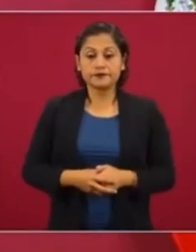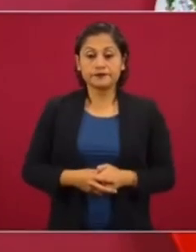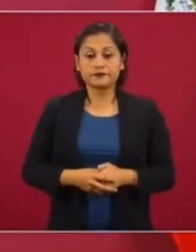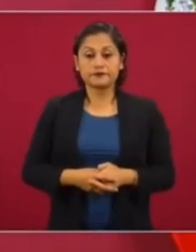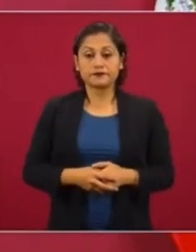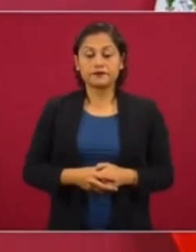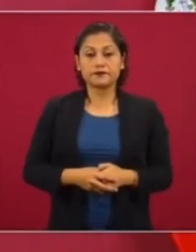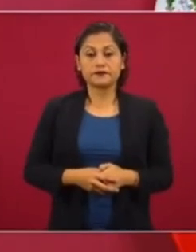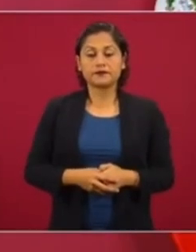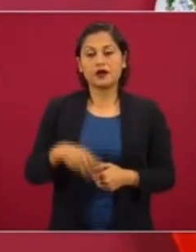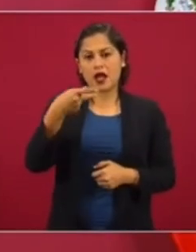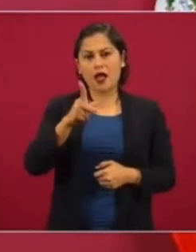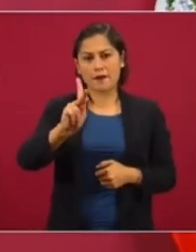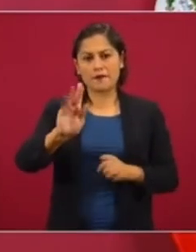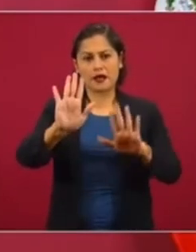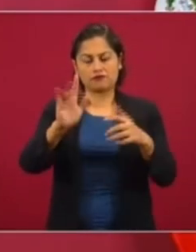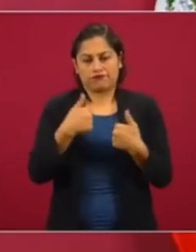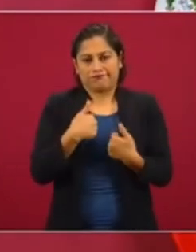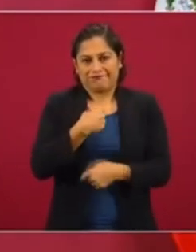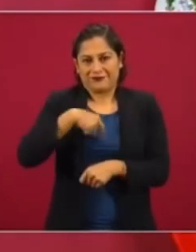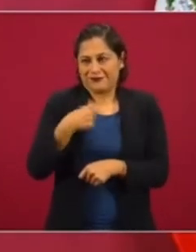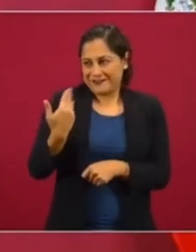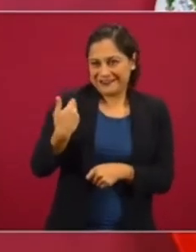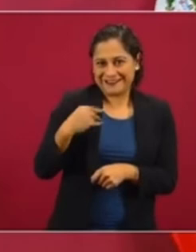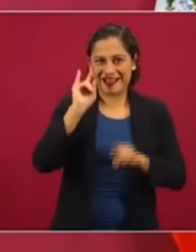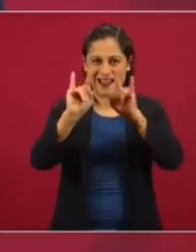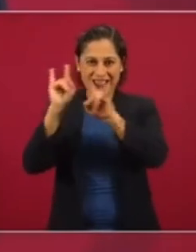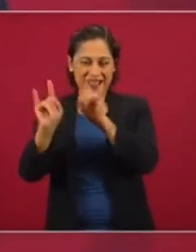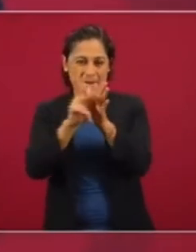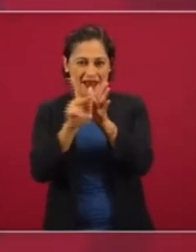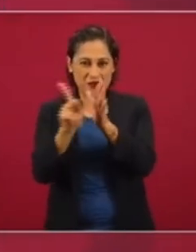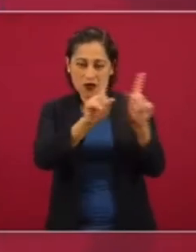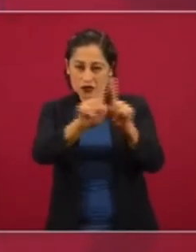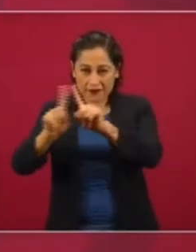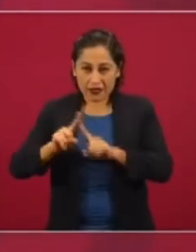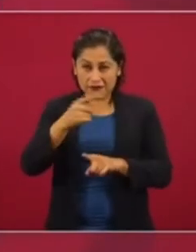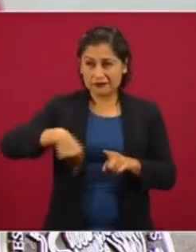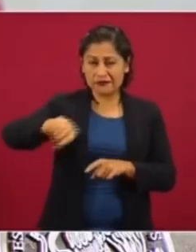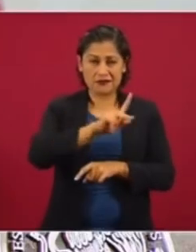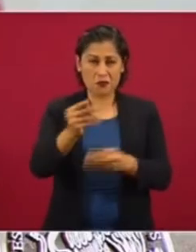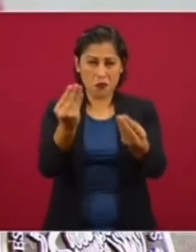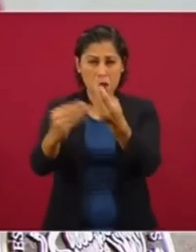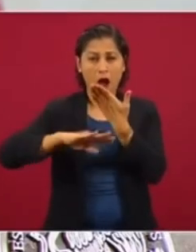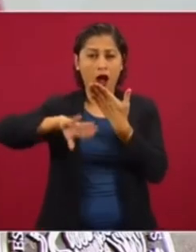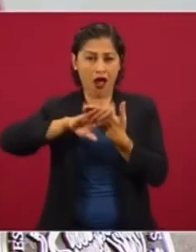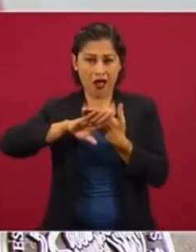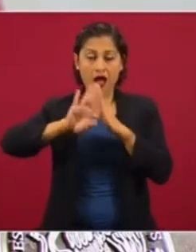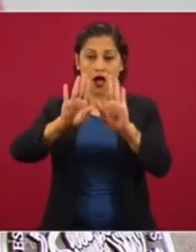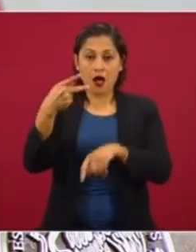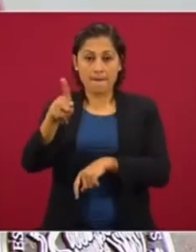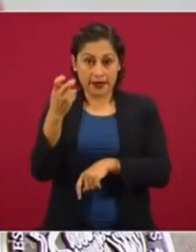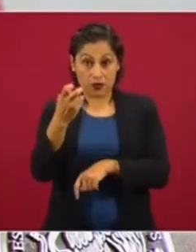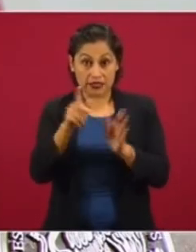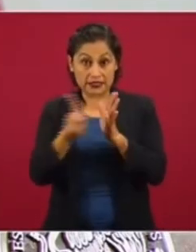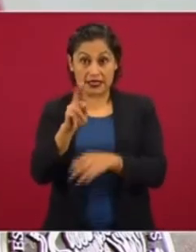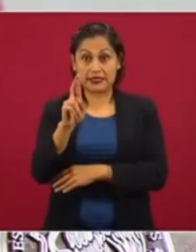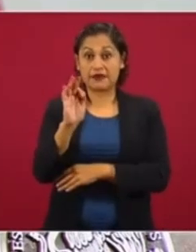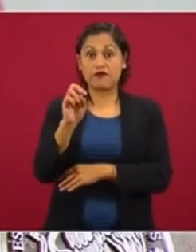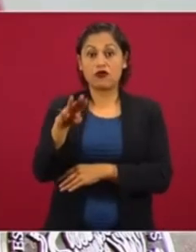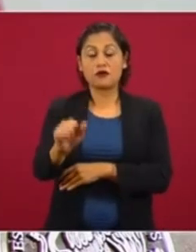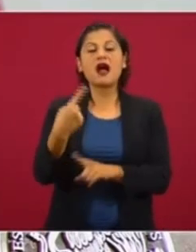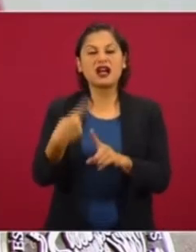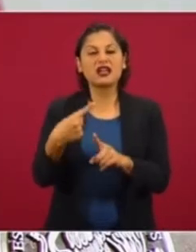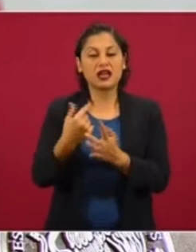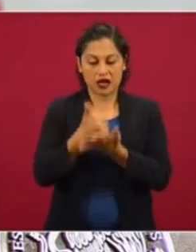es entendible, bueno, lo acabamos de ver con los artículos, todos en contra. Pero este periódico lo apoyó Salinas,